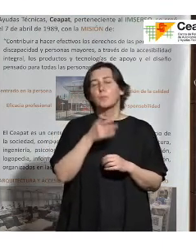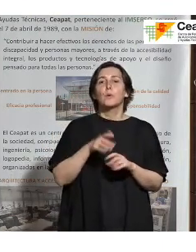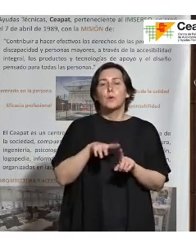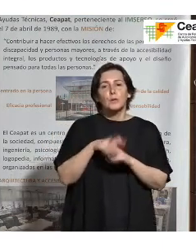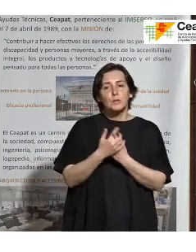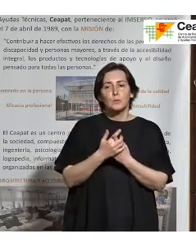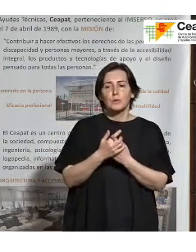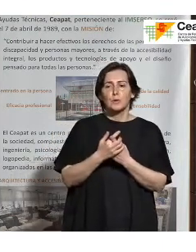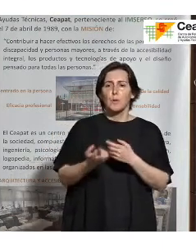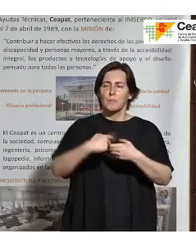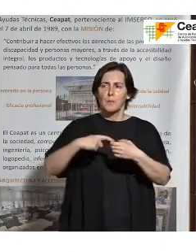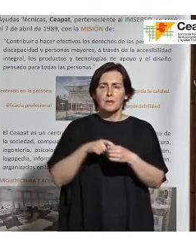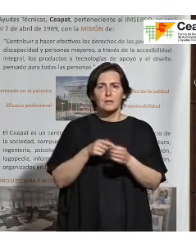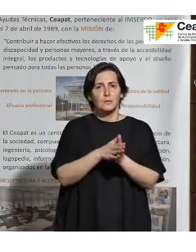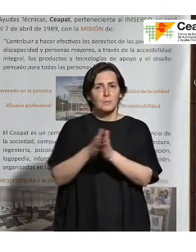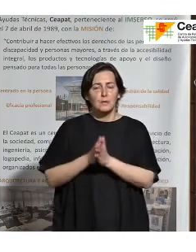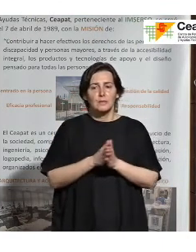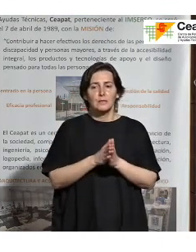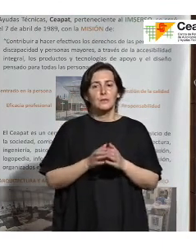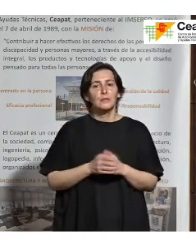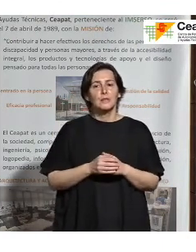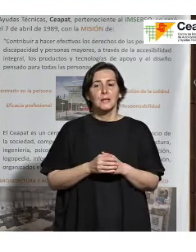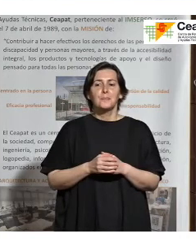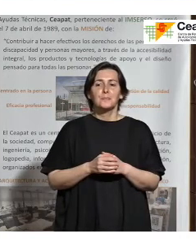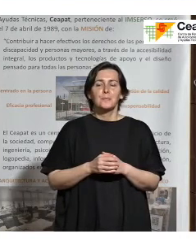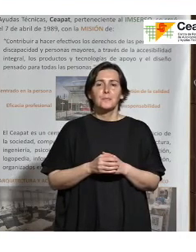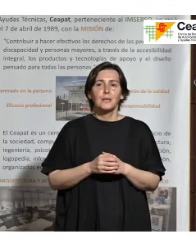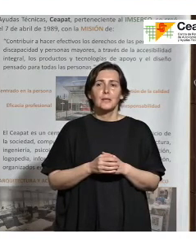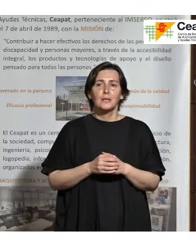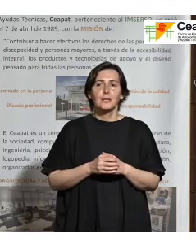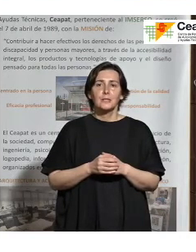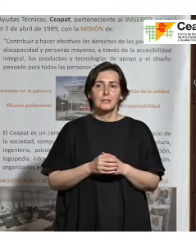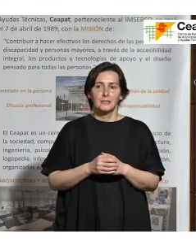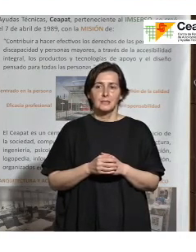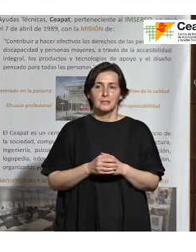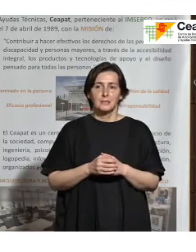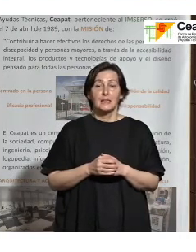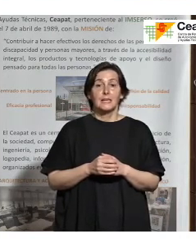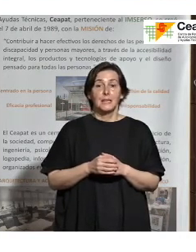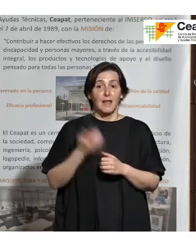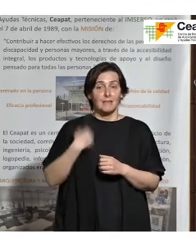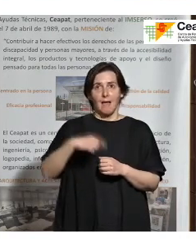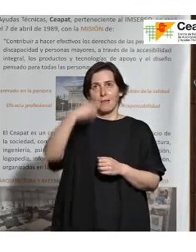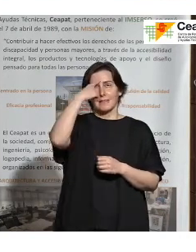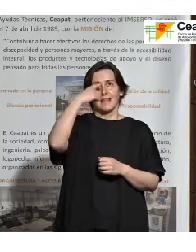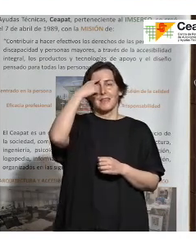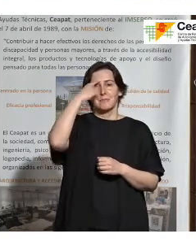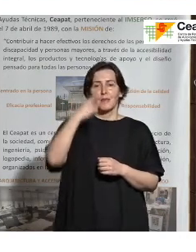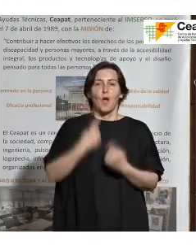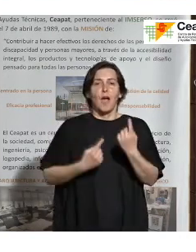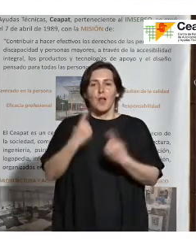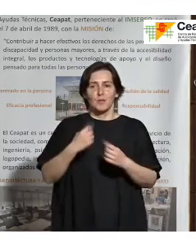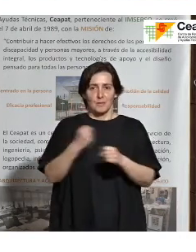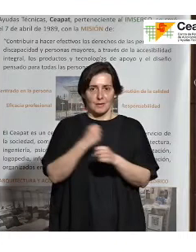participado en esta elaboración. Como ha dicho Alejandro antes, incluso nos echamos ya de menos el vernos de vez en cuando para seguir